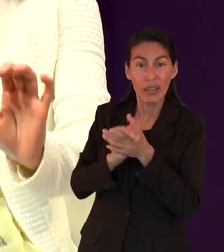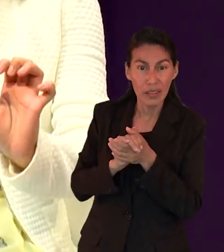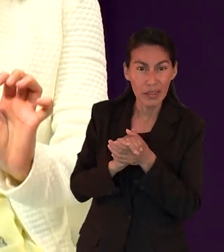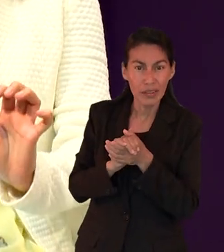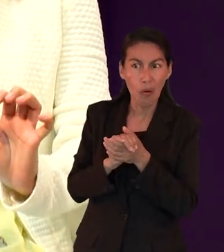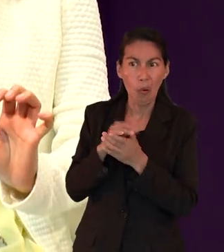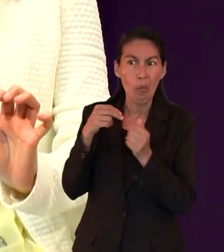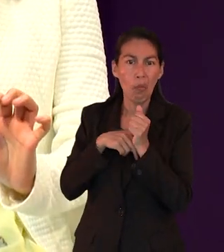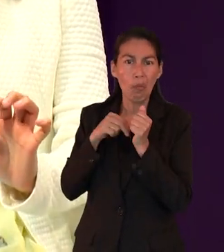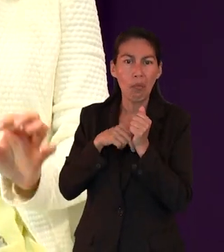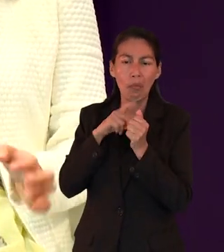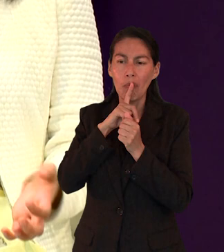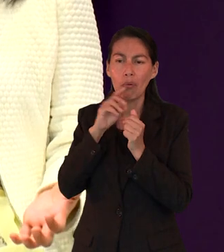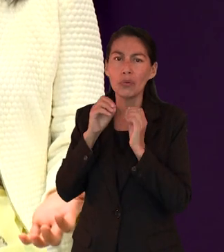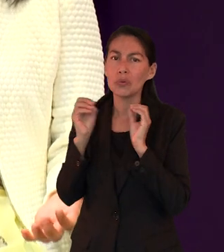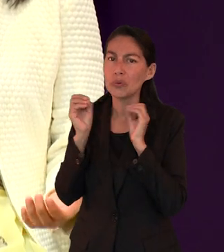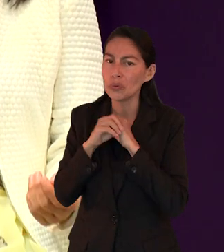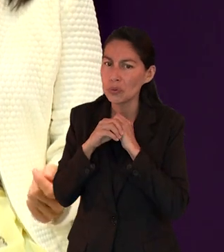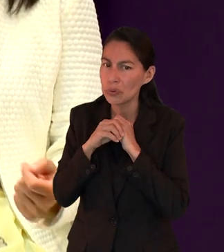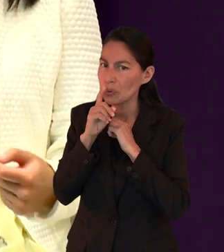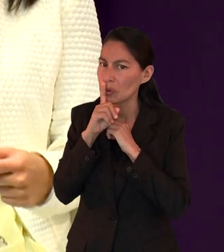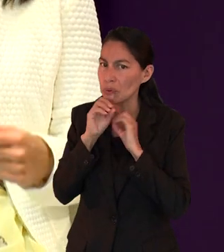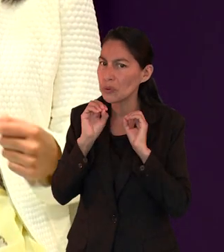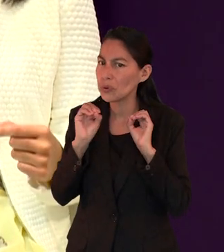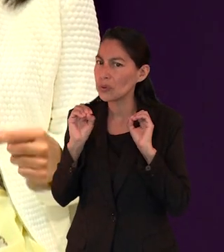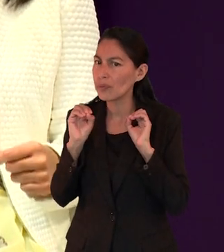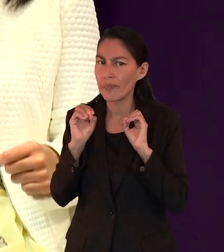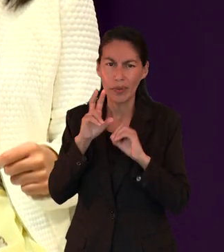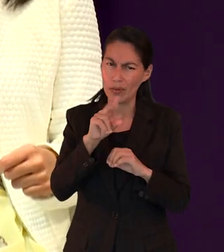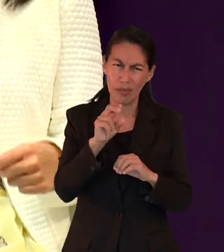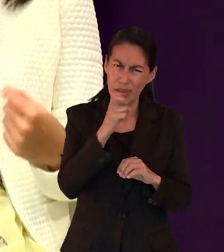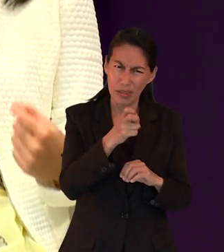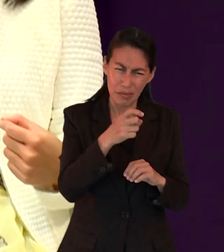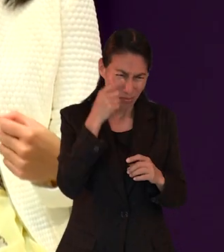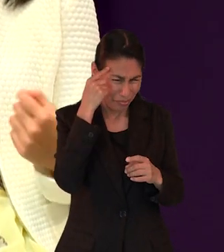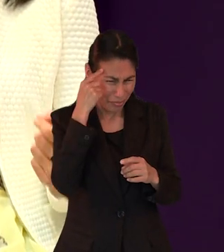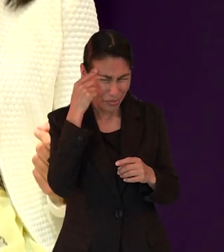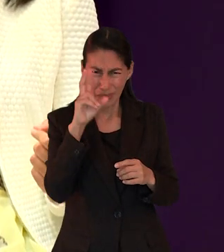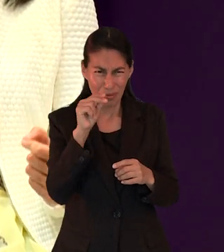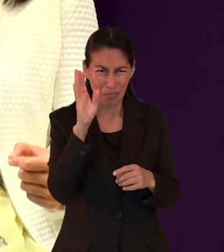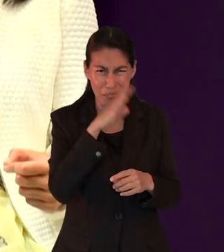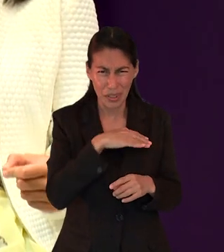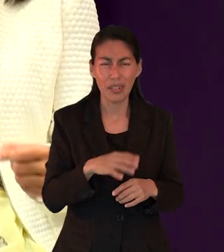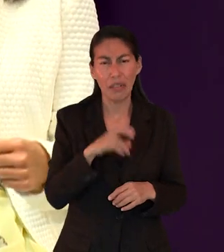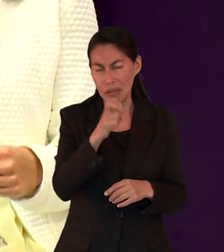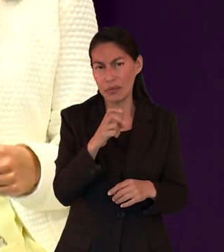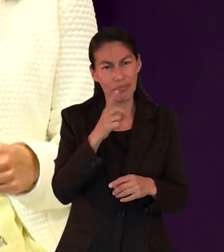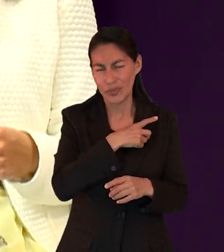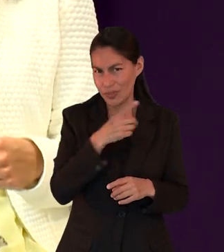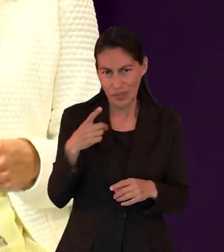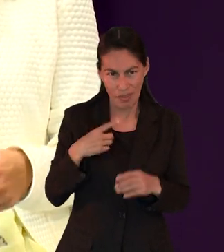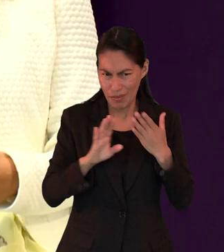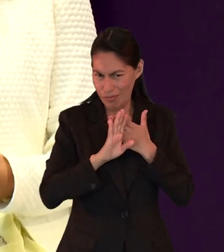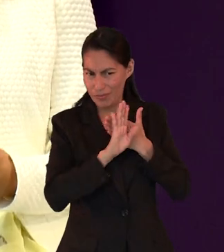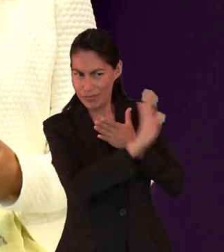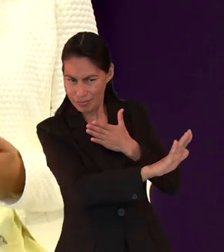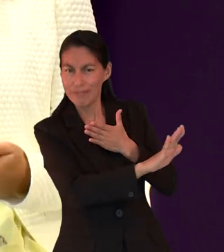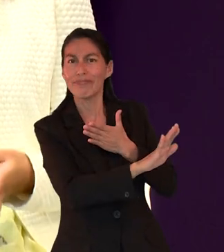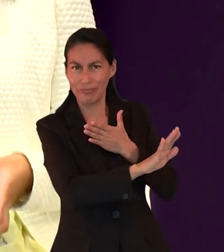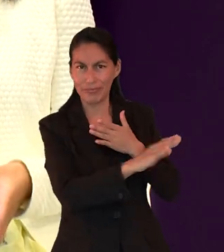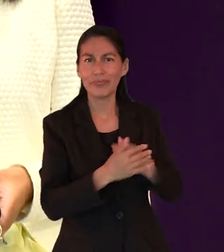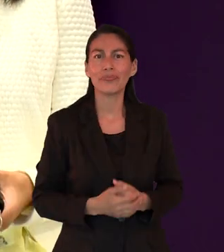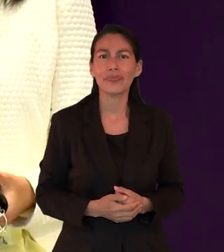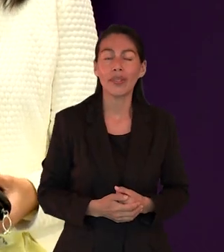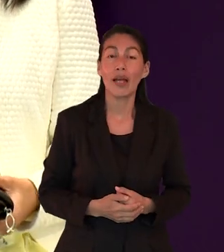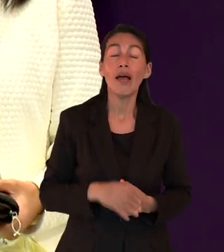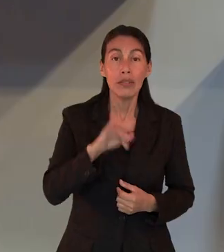si no lo ven, está bien. Pero nosotros no debemos de permitir que esas convenciones sociales se establezcan en normas éticas para nuestra